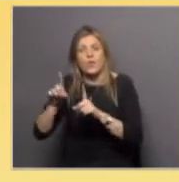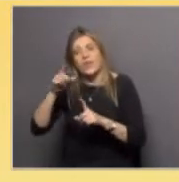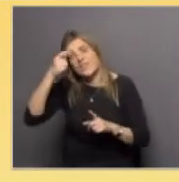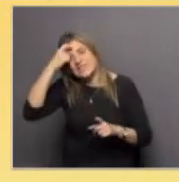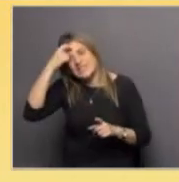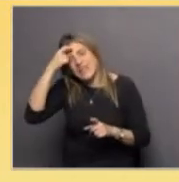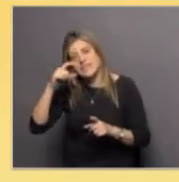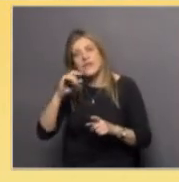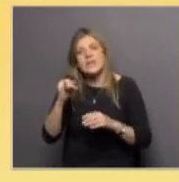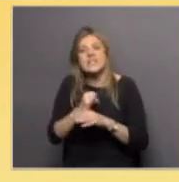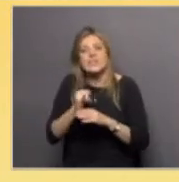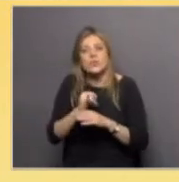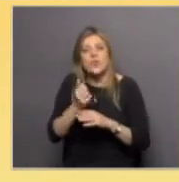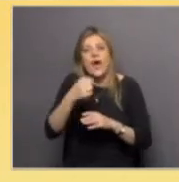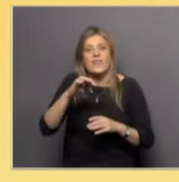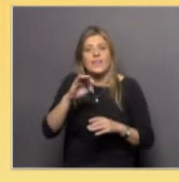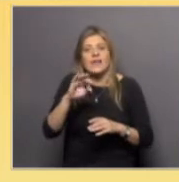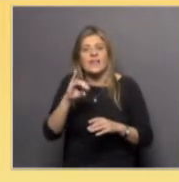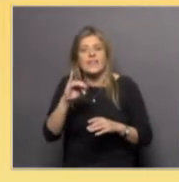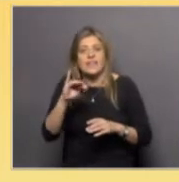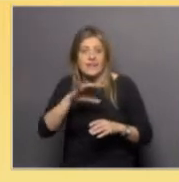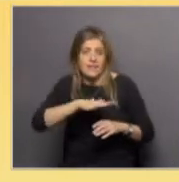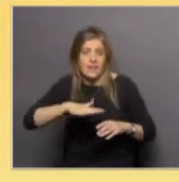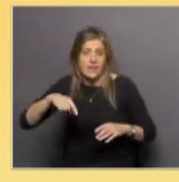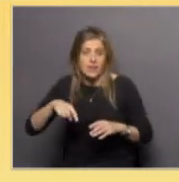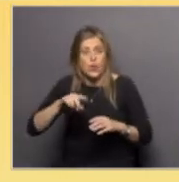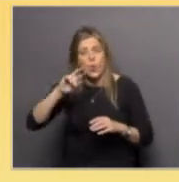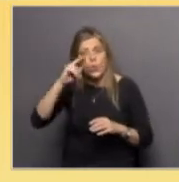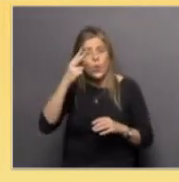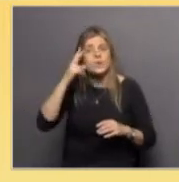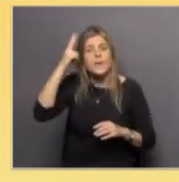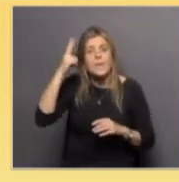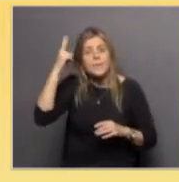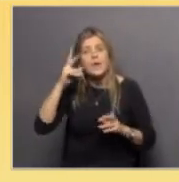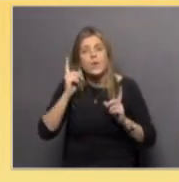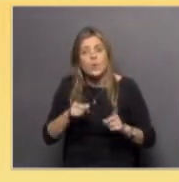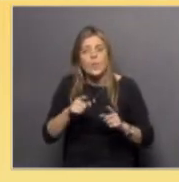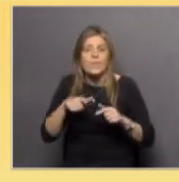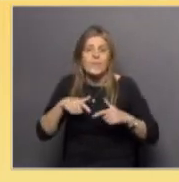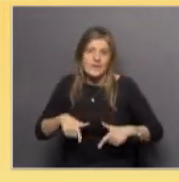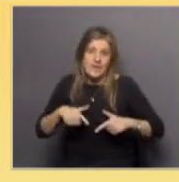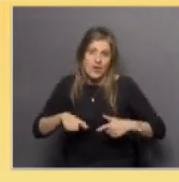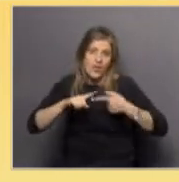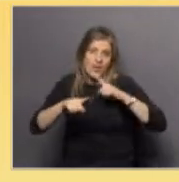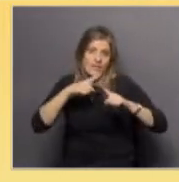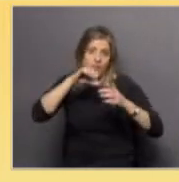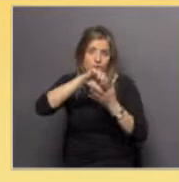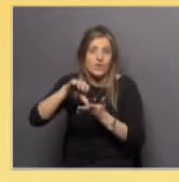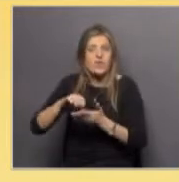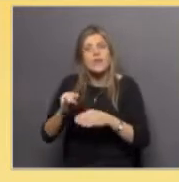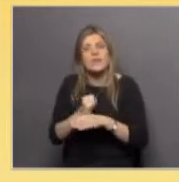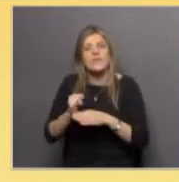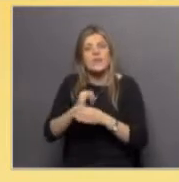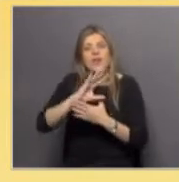Instituto Antártico Uruguayo, y por Perú, por el Ministerio de Relaciones Exteriores y el Instituto